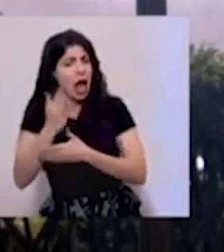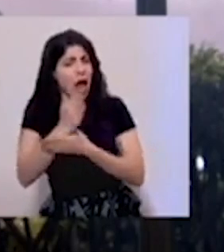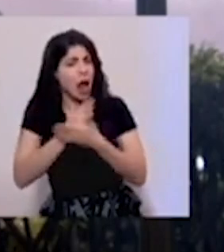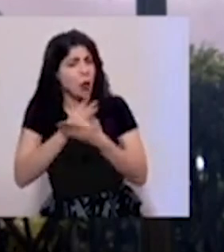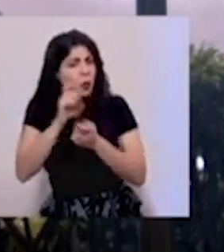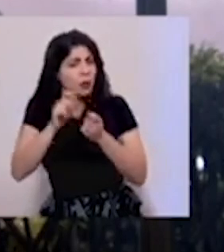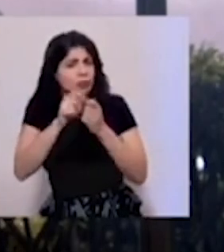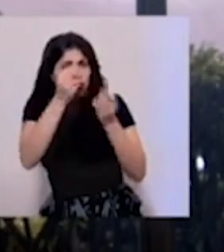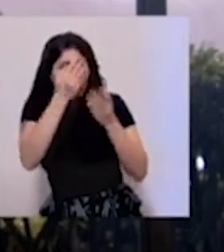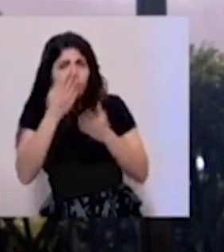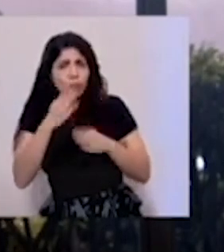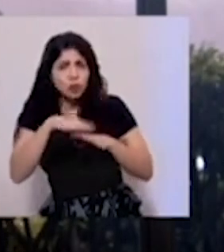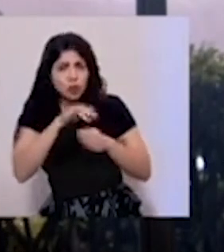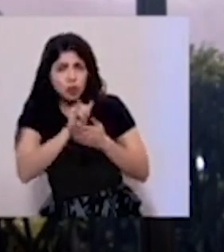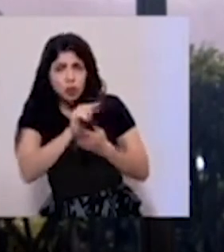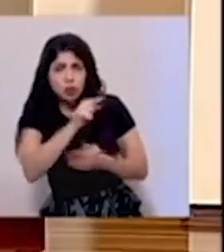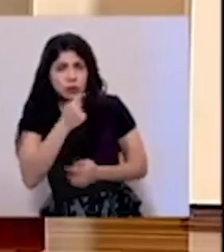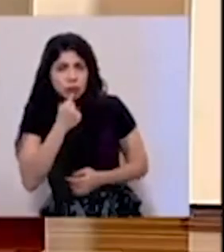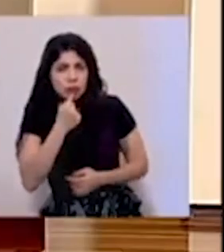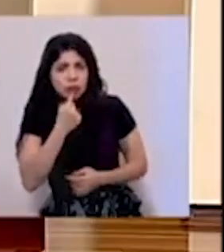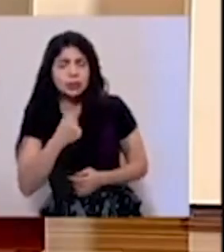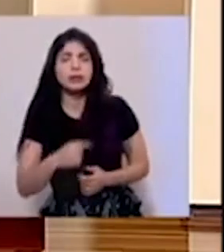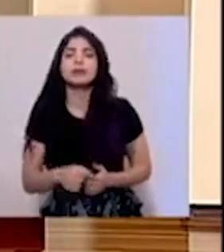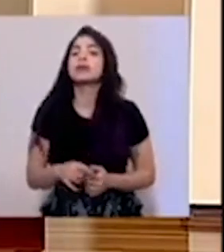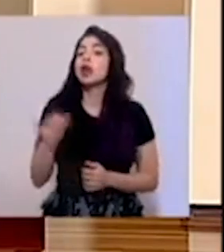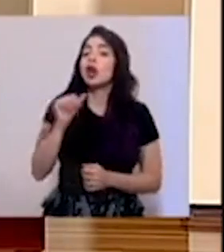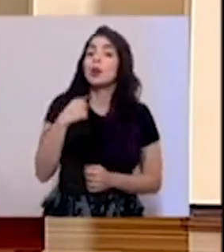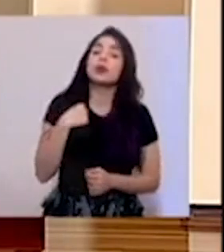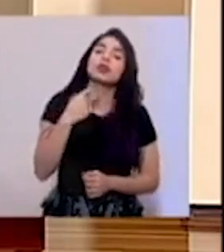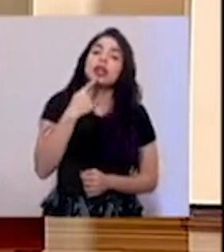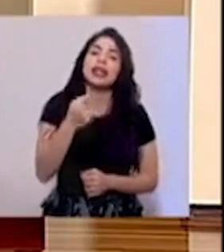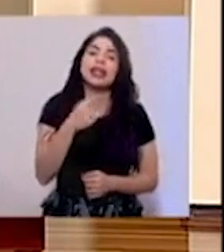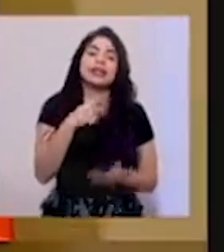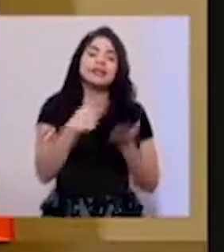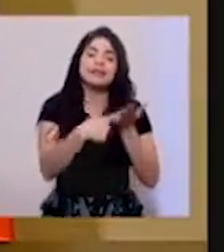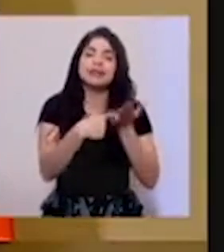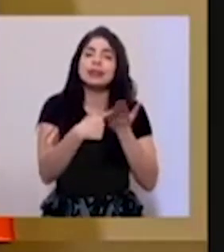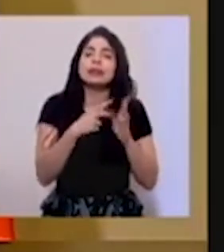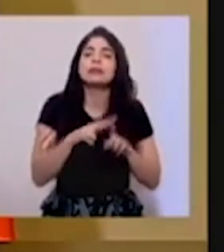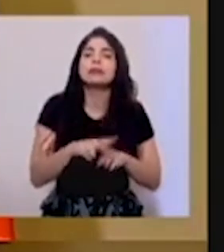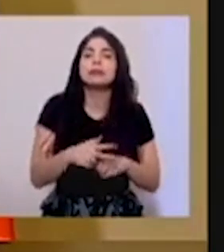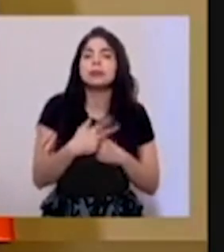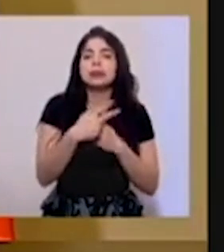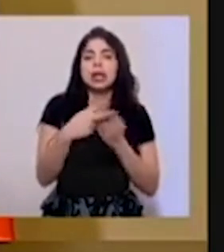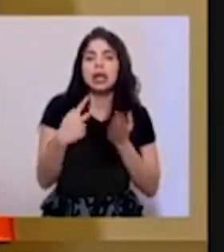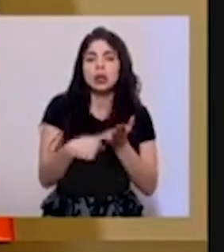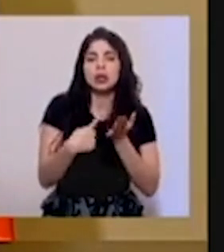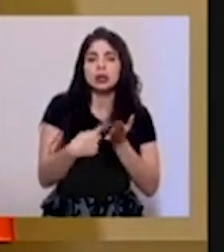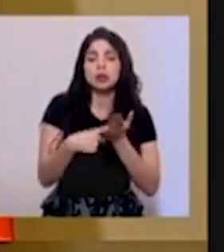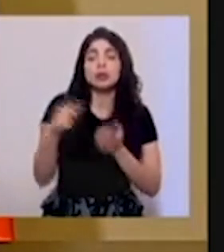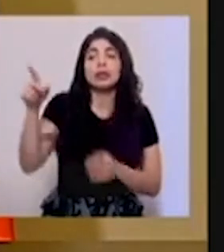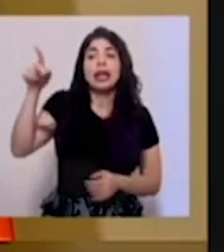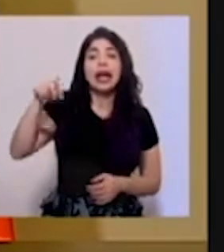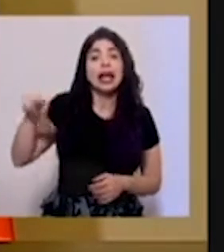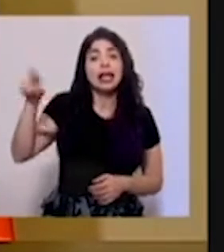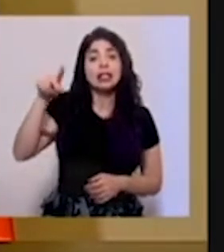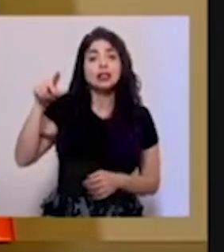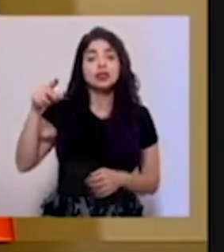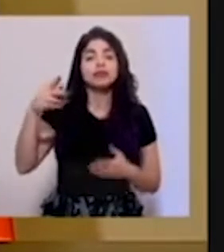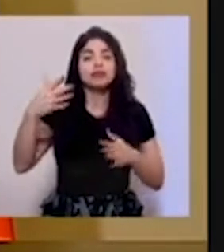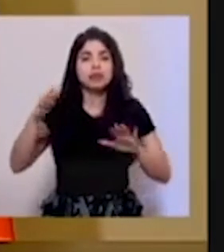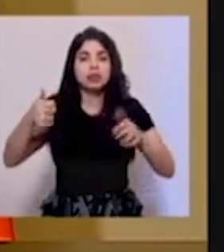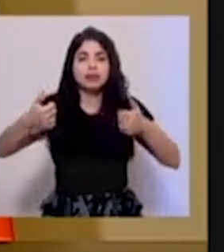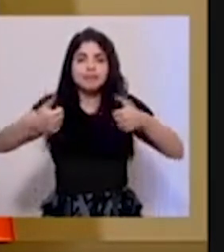precisión al respecto? Como le digo, son conversaciones preliminares, ¿verdad? Ellos hicieron